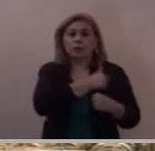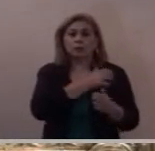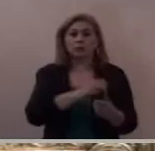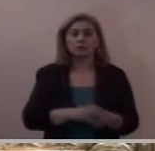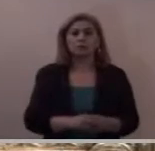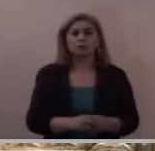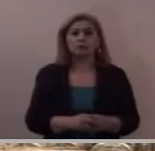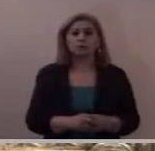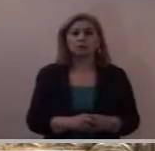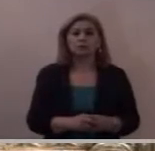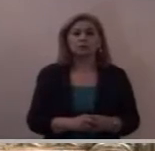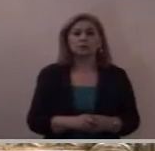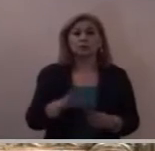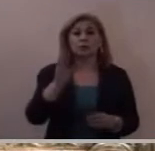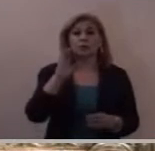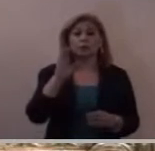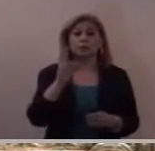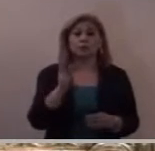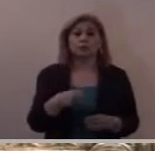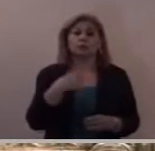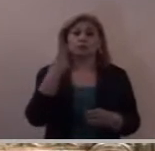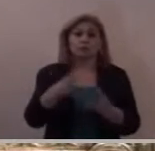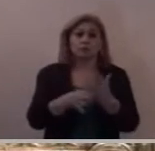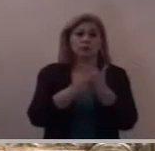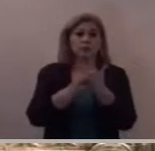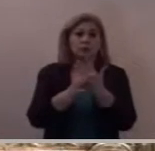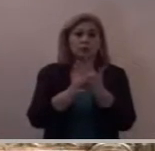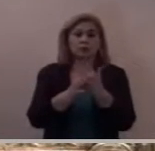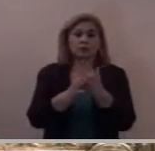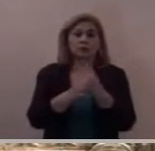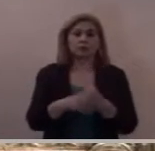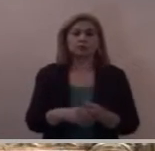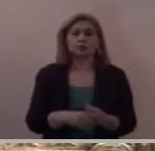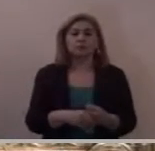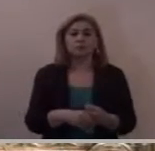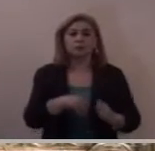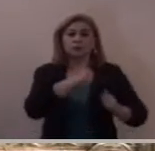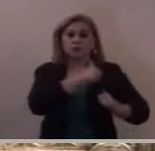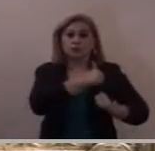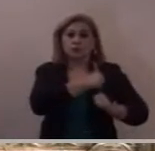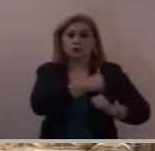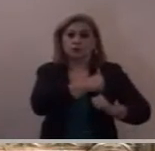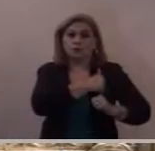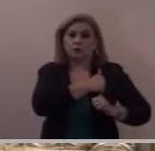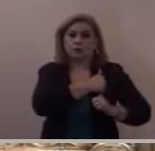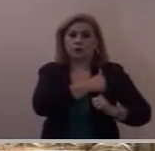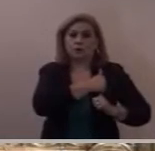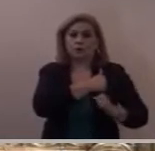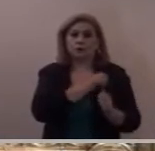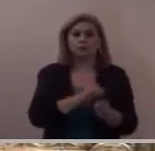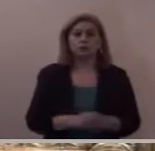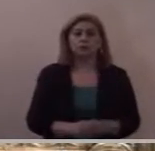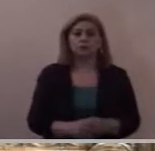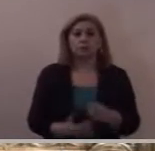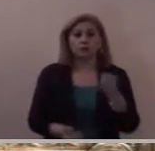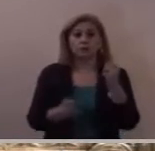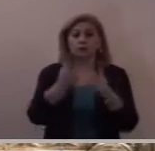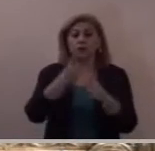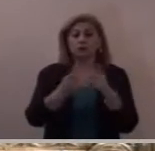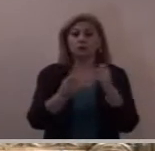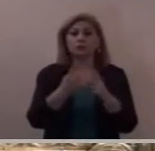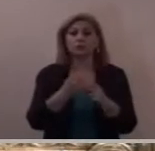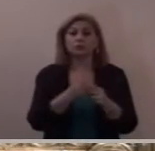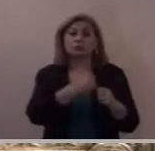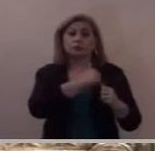cuando oímos hablar de un soldado y sobre todo de alguien que tiene